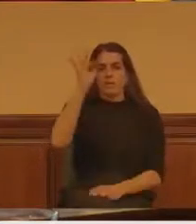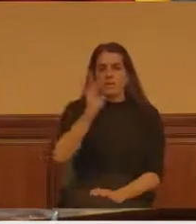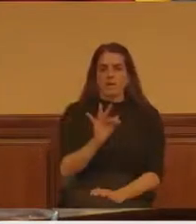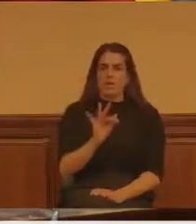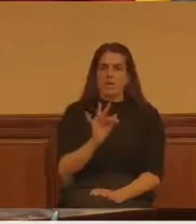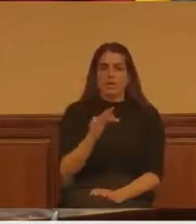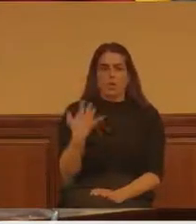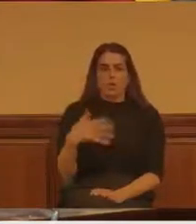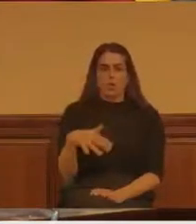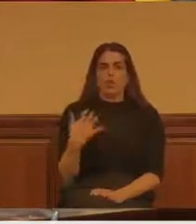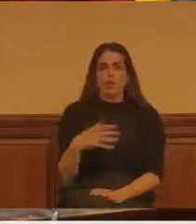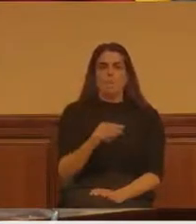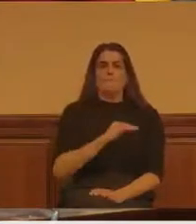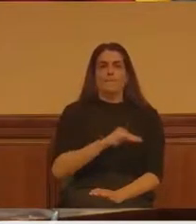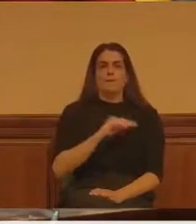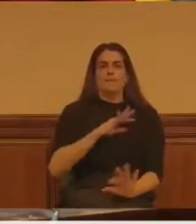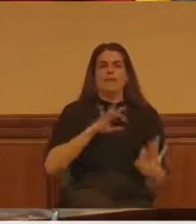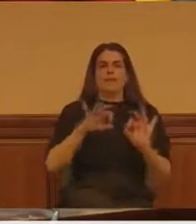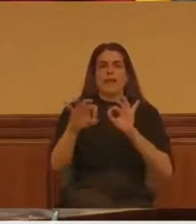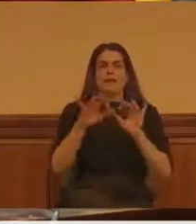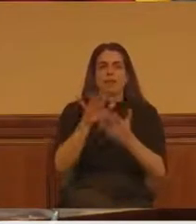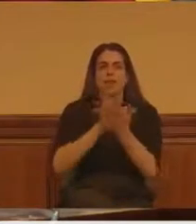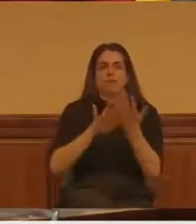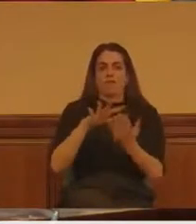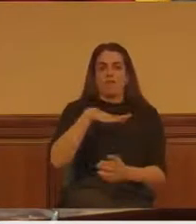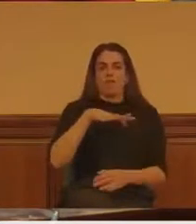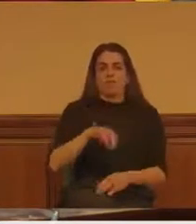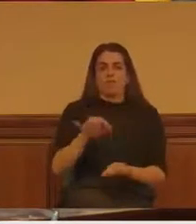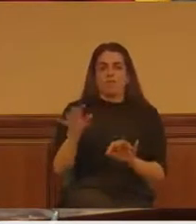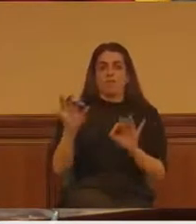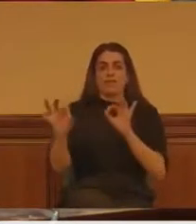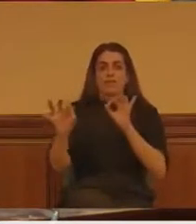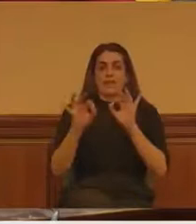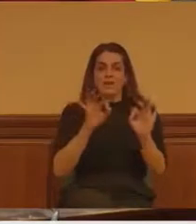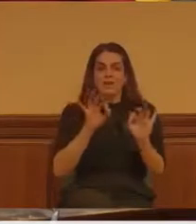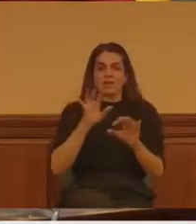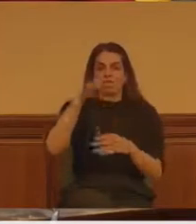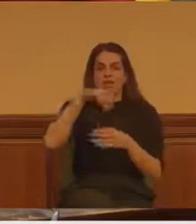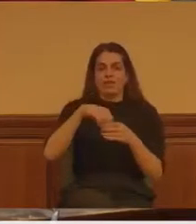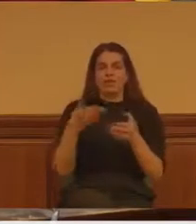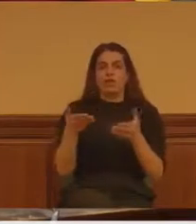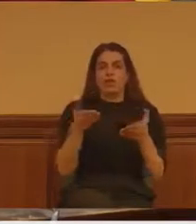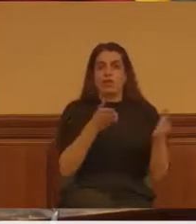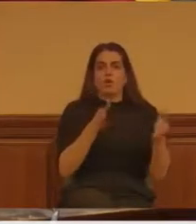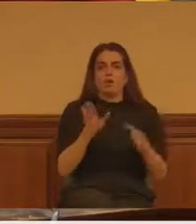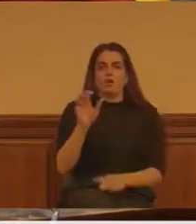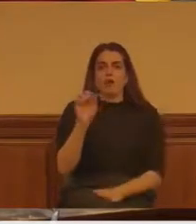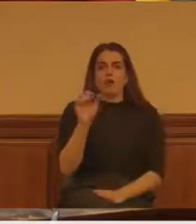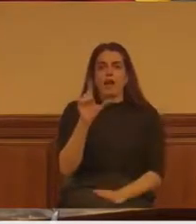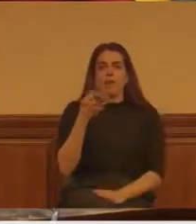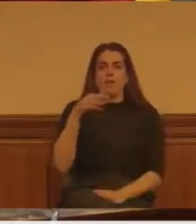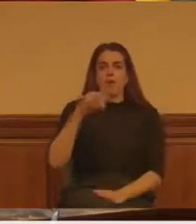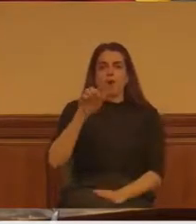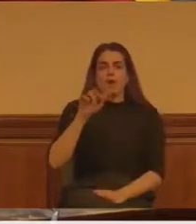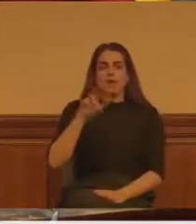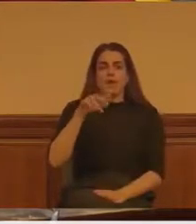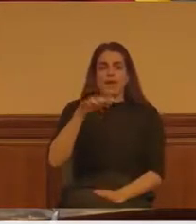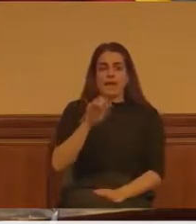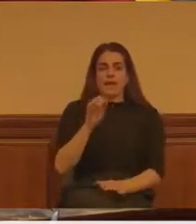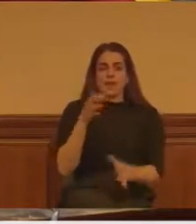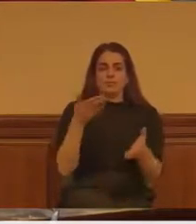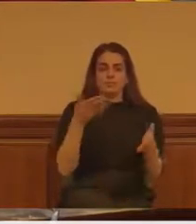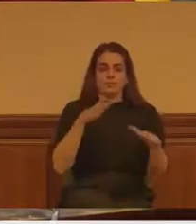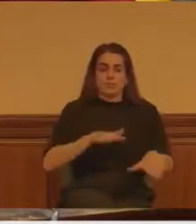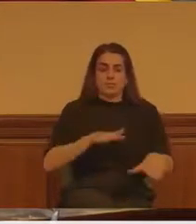podemos hablar del teatro. Miren, en el teatro hay una corriente fundada por Antonín Artot que se llama el teatro de la